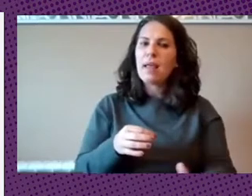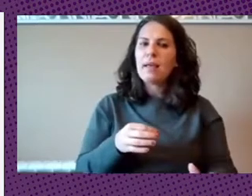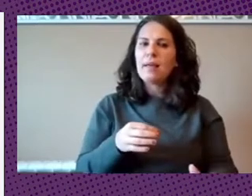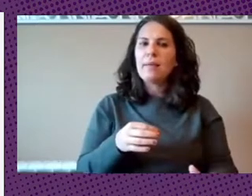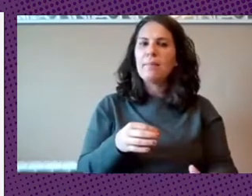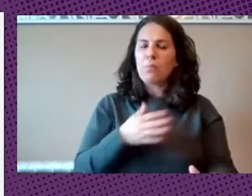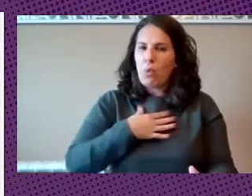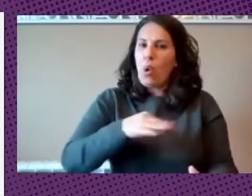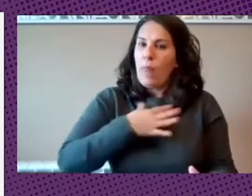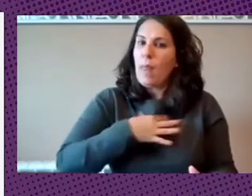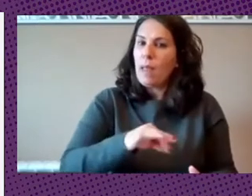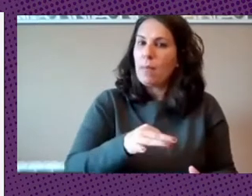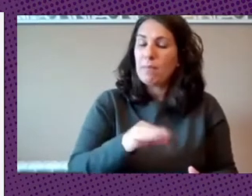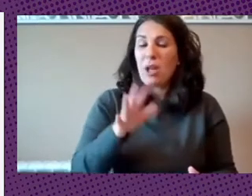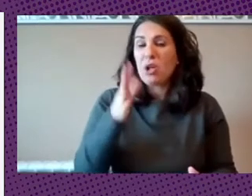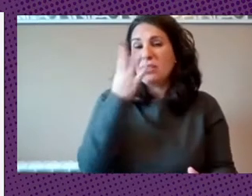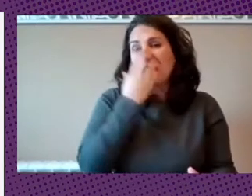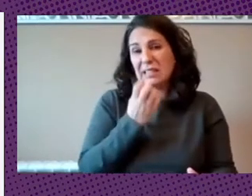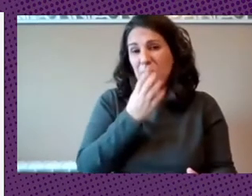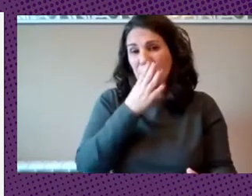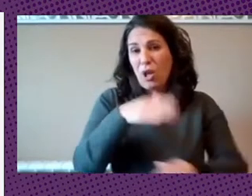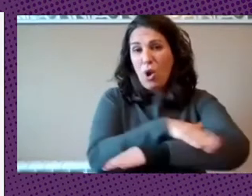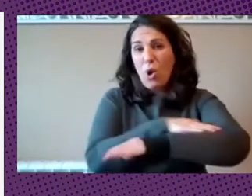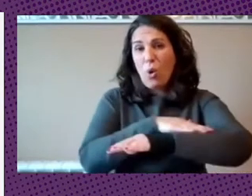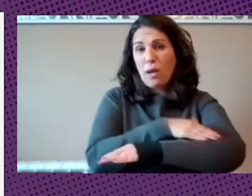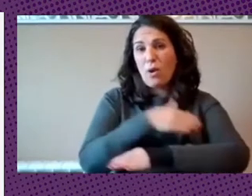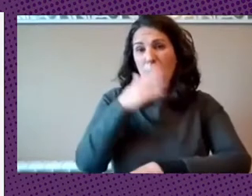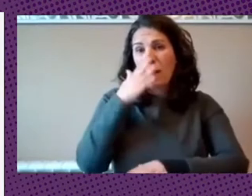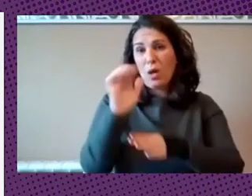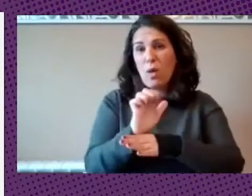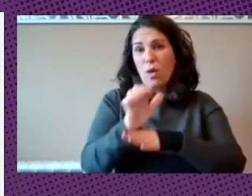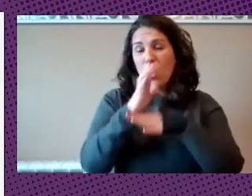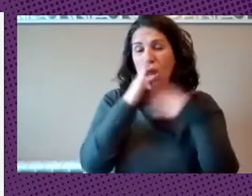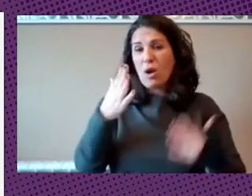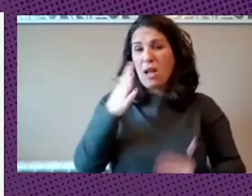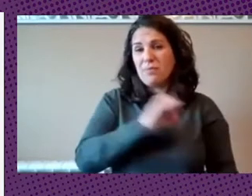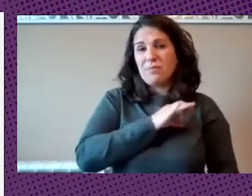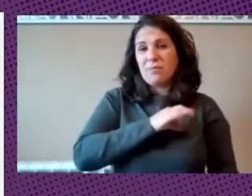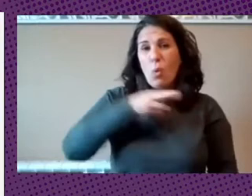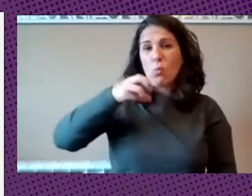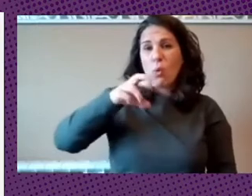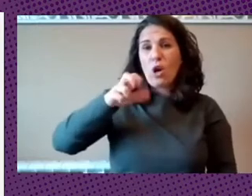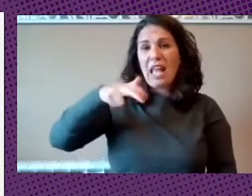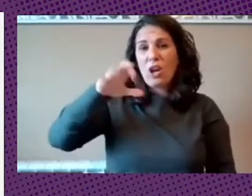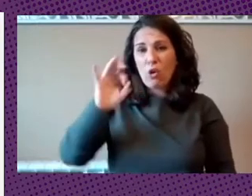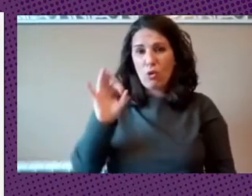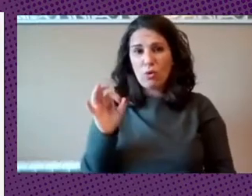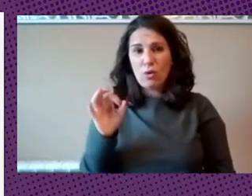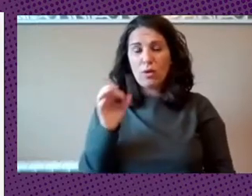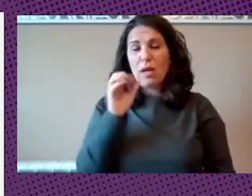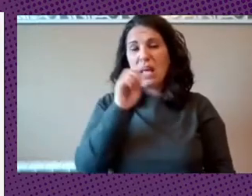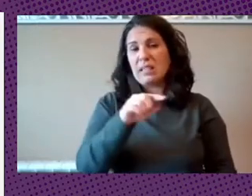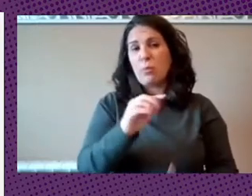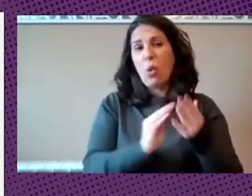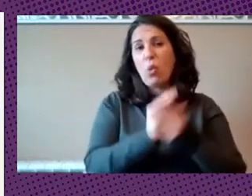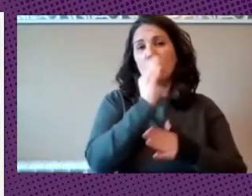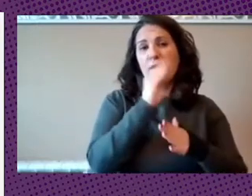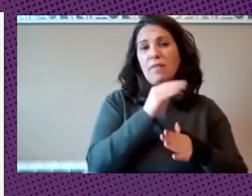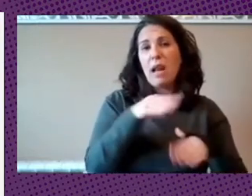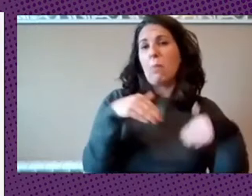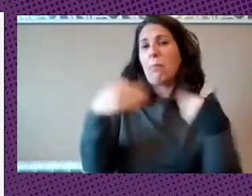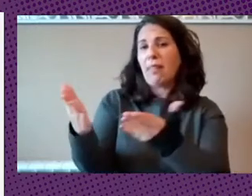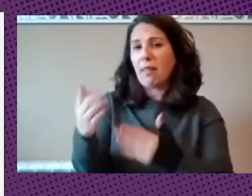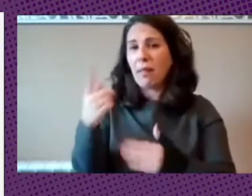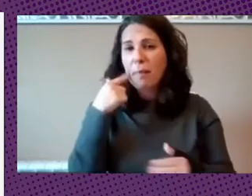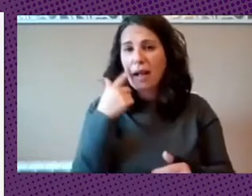tristemente el actual gobierno del Ecuador liderado por Lenín Moreno al sacrificar este producto y entregárselo a la banca privada